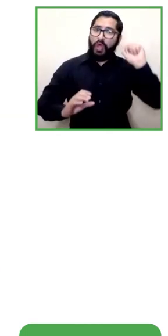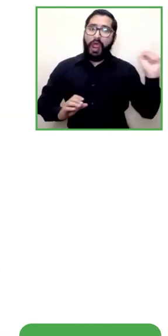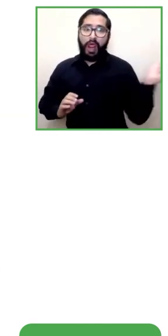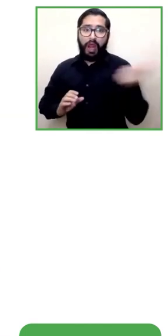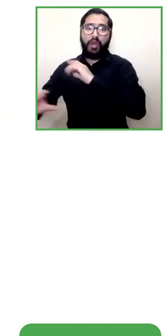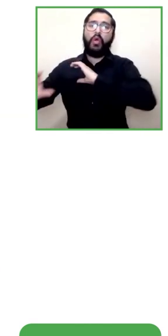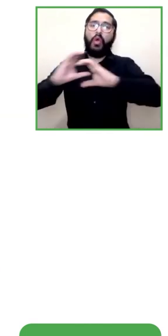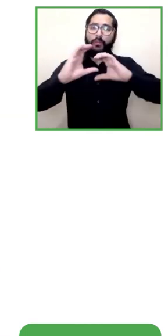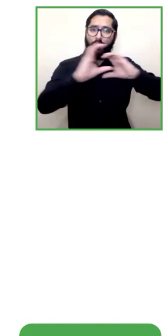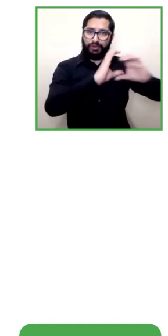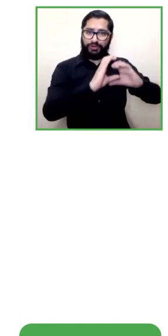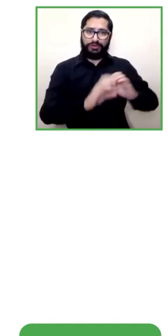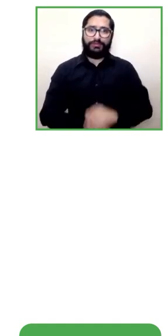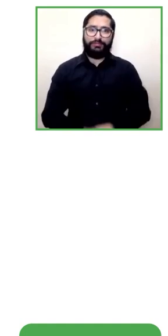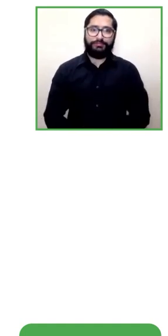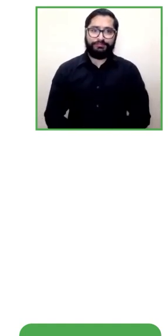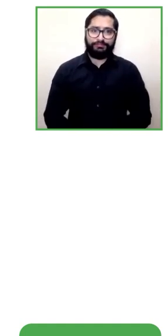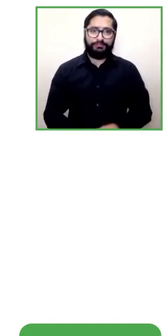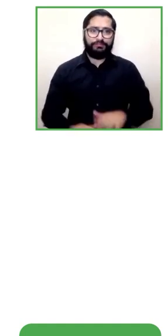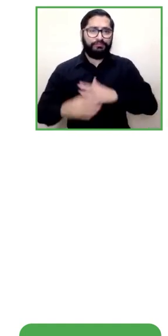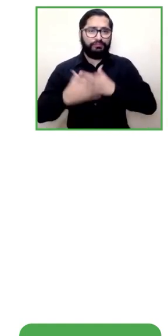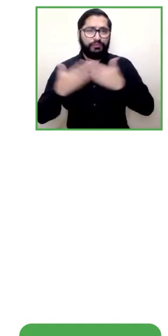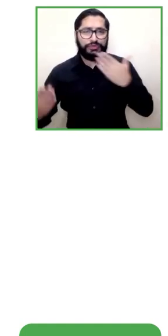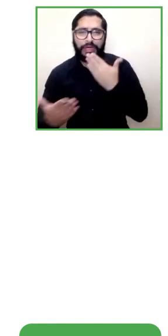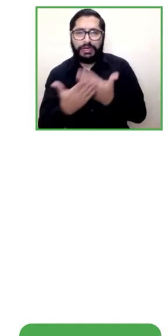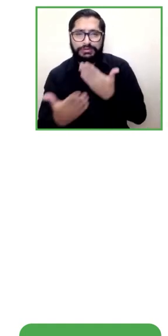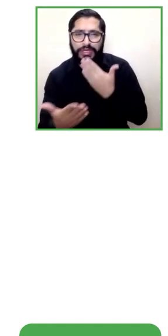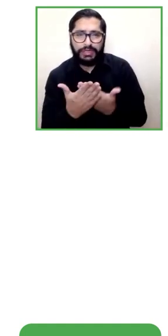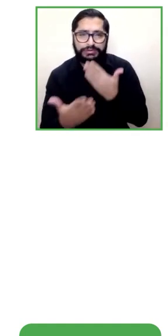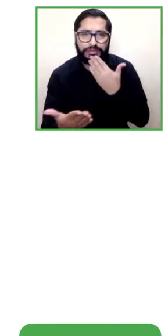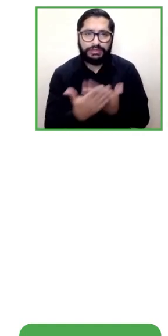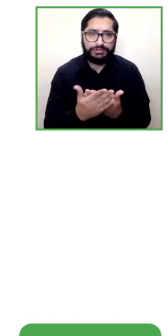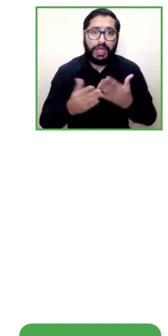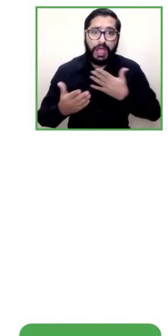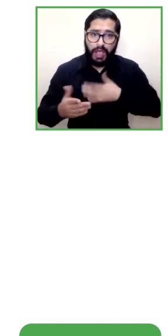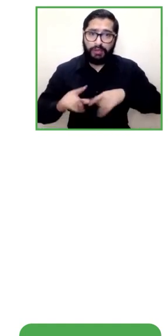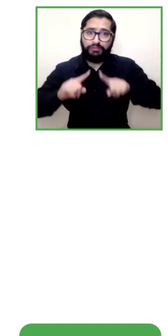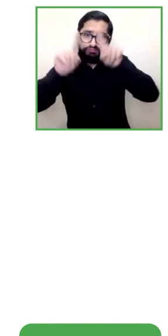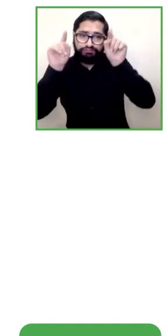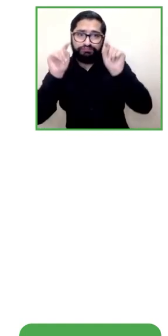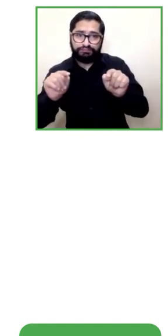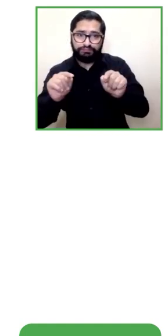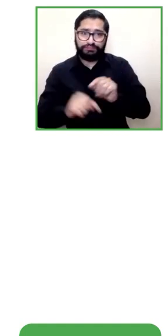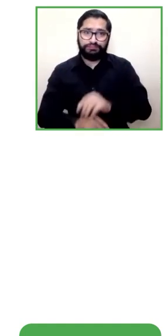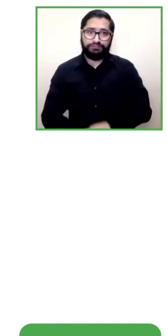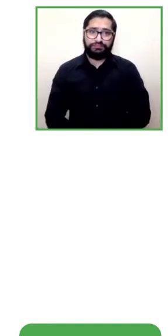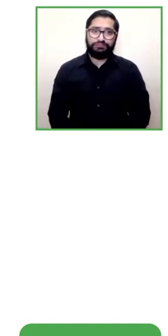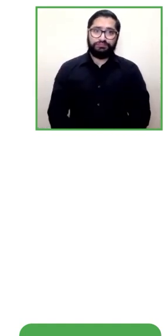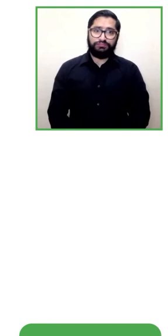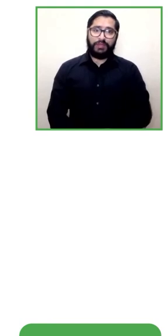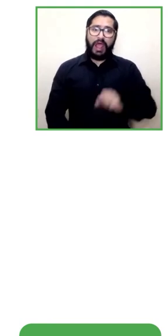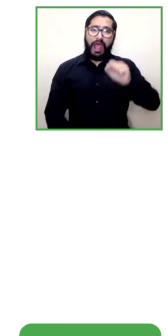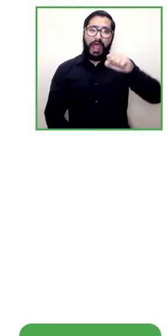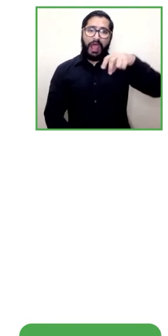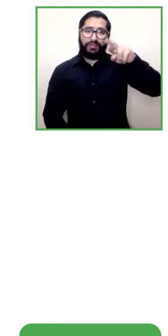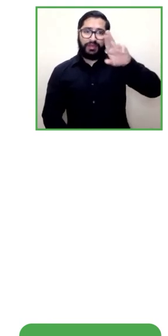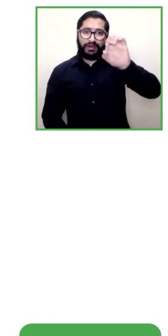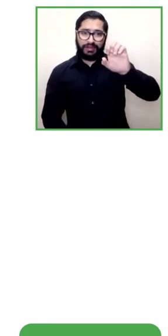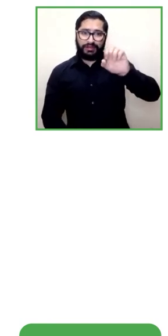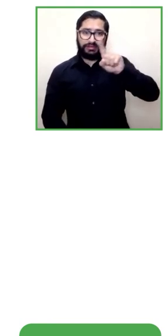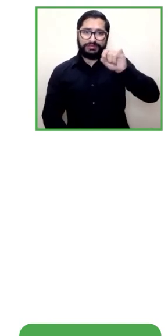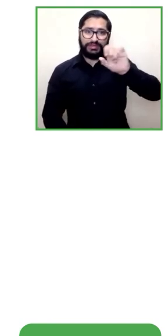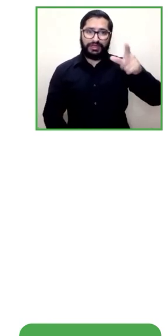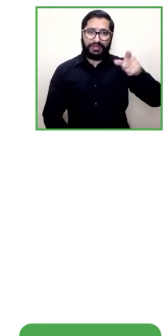oye voy a preguntar ahora a Endre Endre de SingLab cuéntanos los desafíos que tuviste para crear SingLab